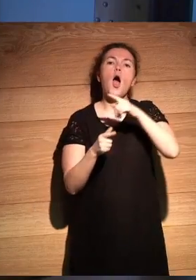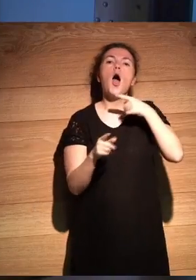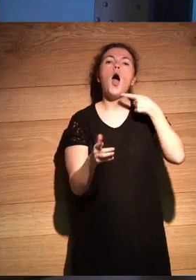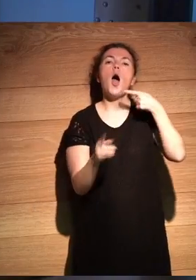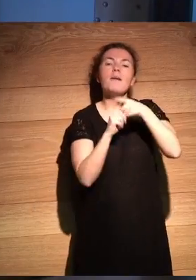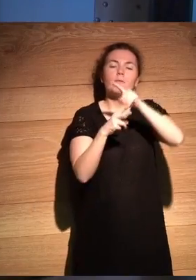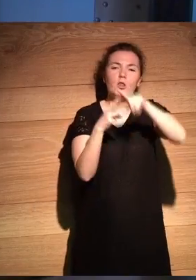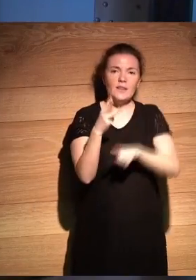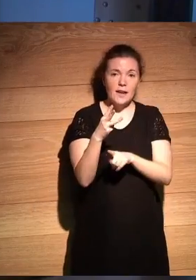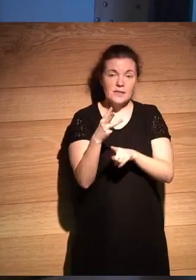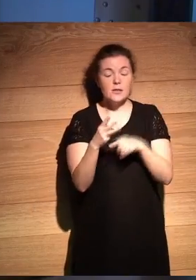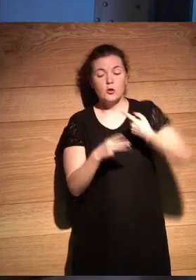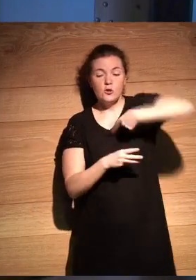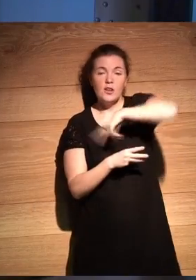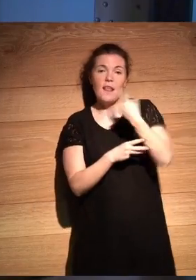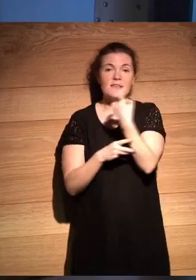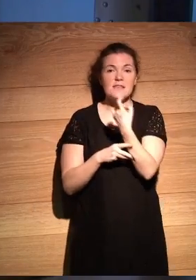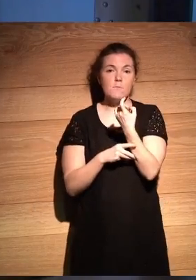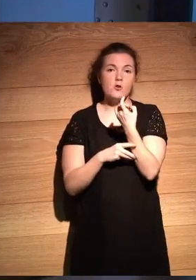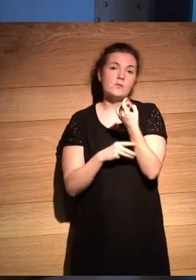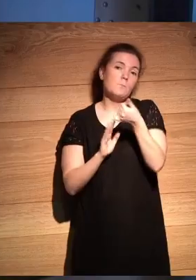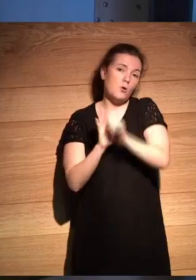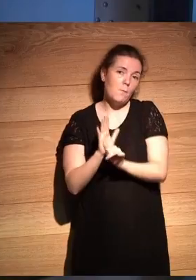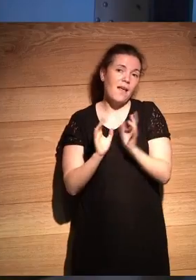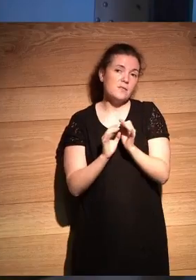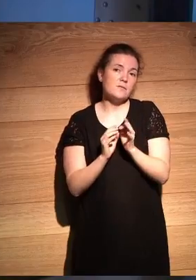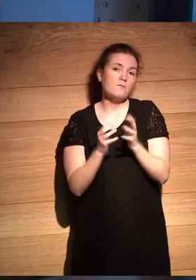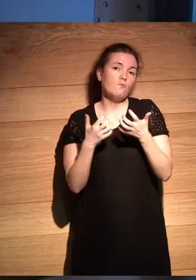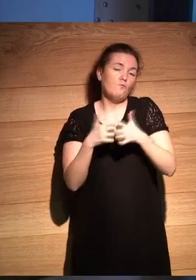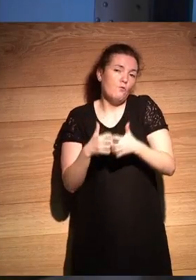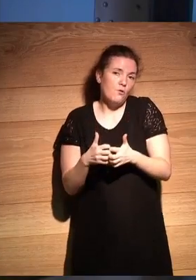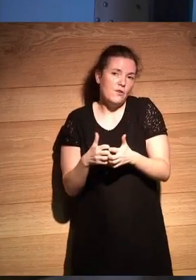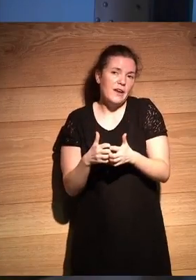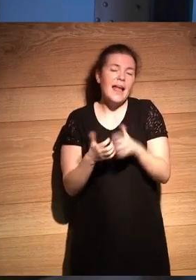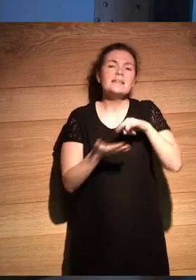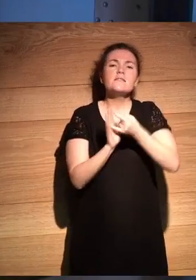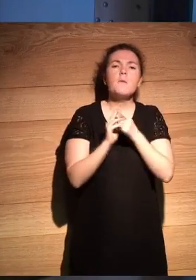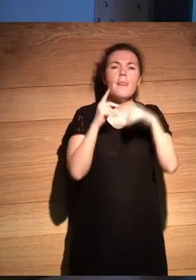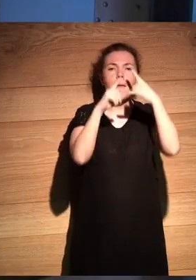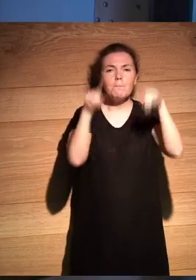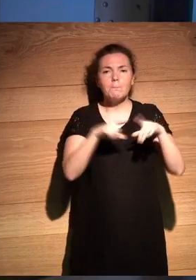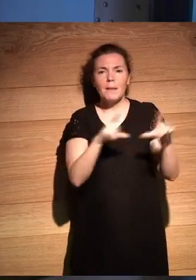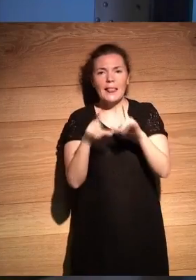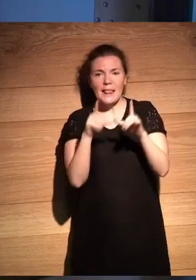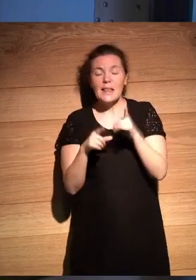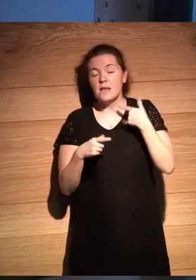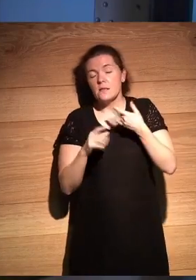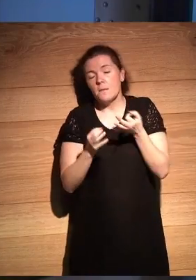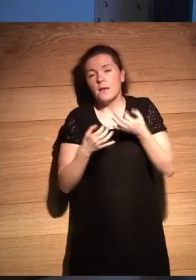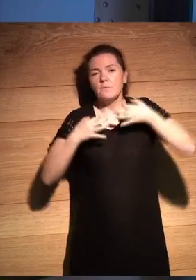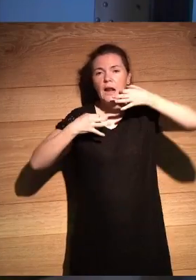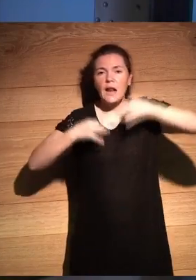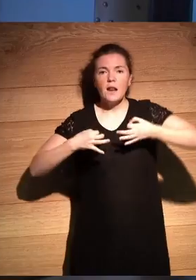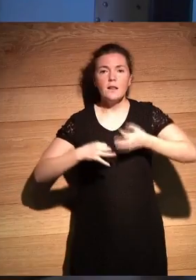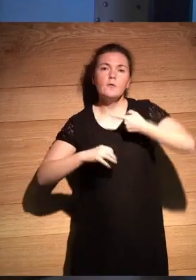necesitamos que la aplicación fuese escalable o sea que el sistema de plantillas que contaba Rubén pues eso fuese una realidad cuando